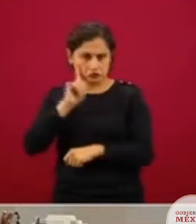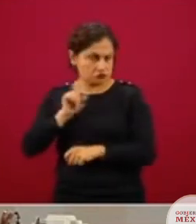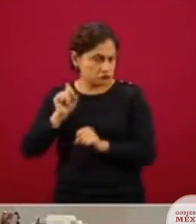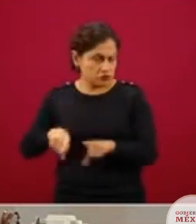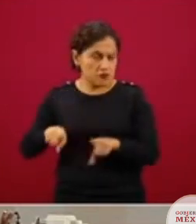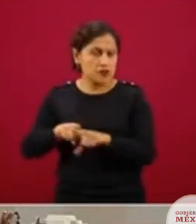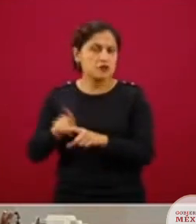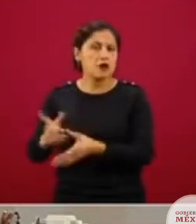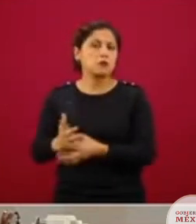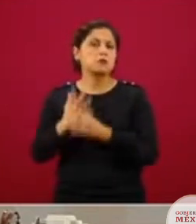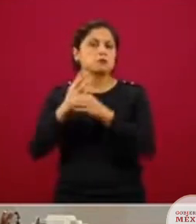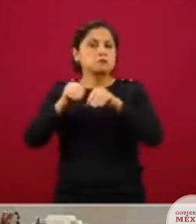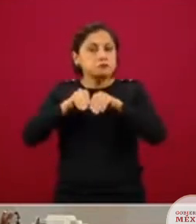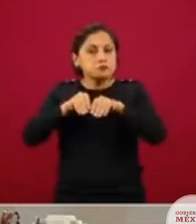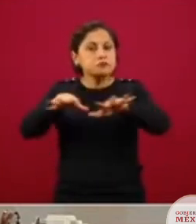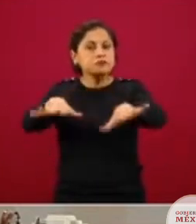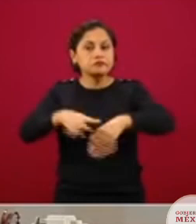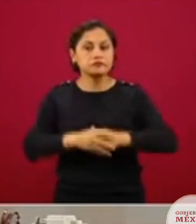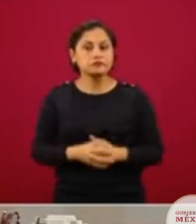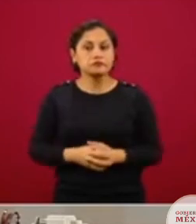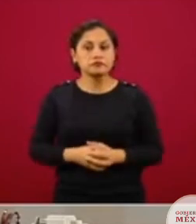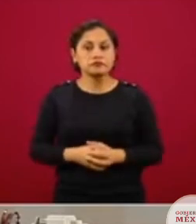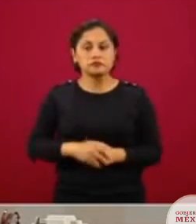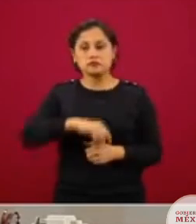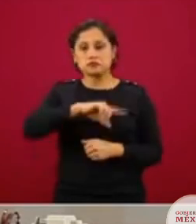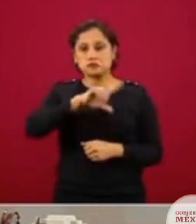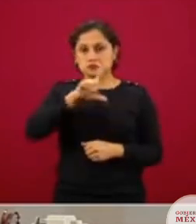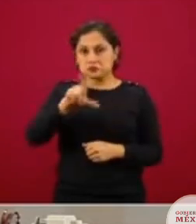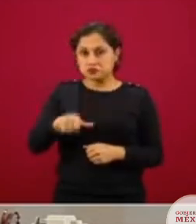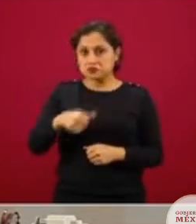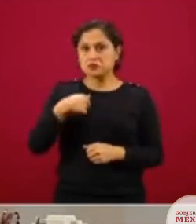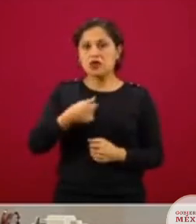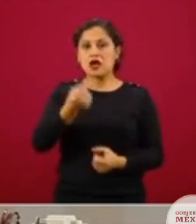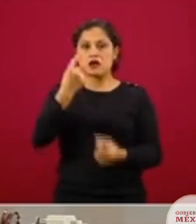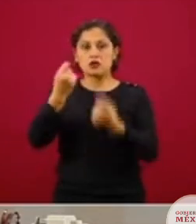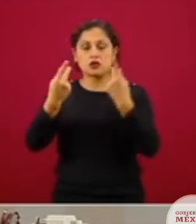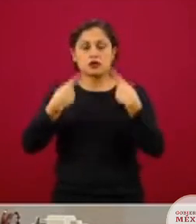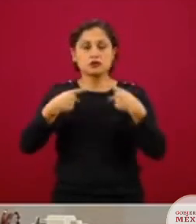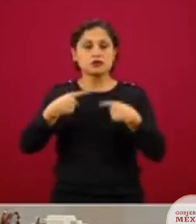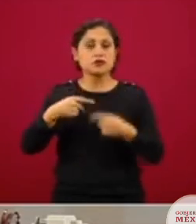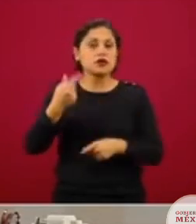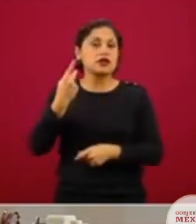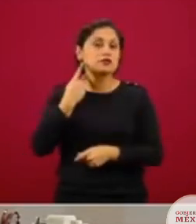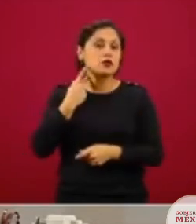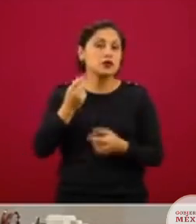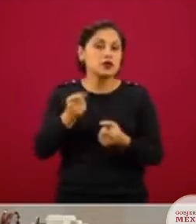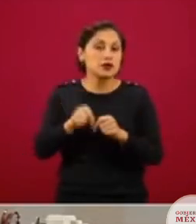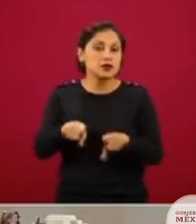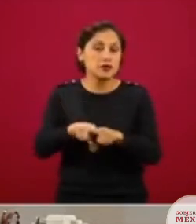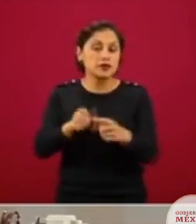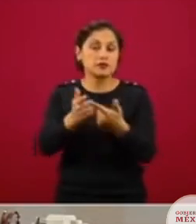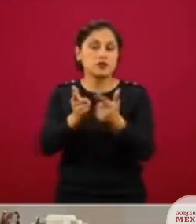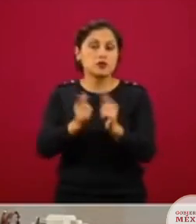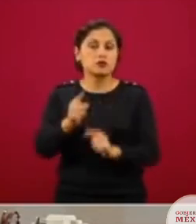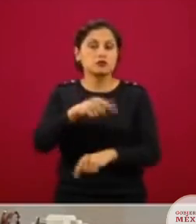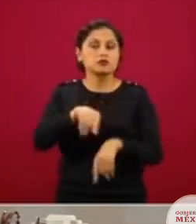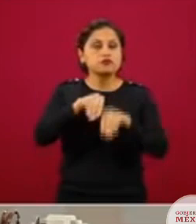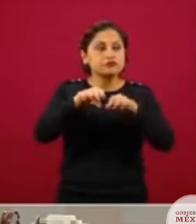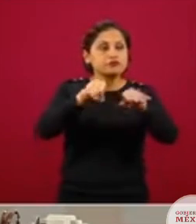estas inquietudes. Entiendo que después corregionarios de su partido lo expresaron y también otros